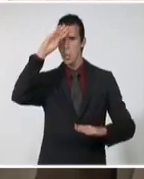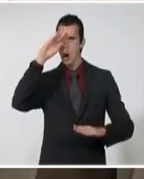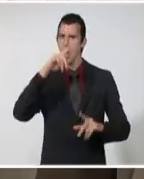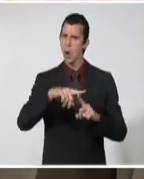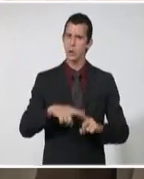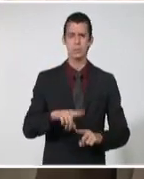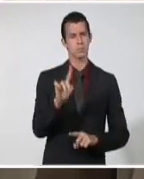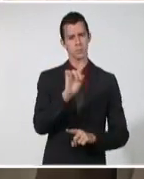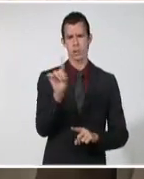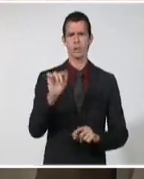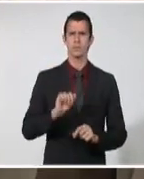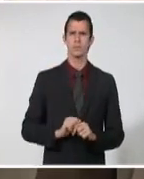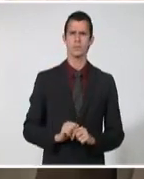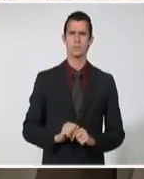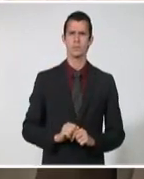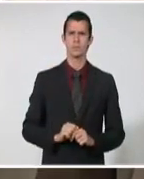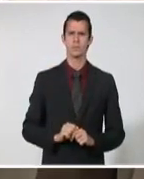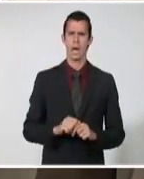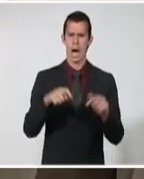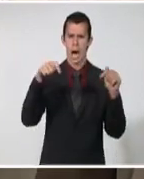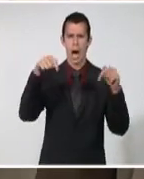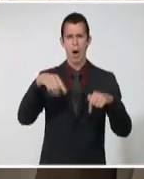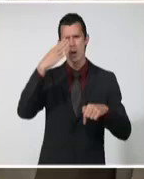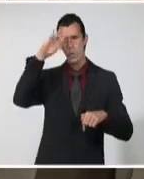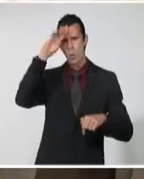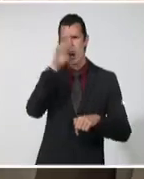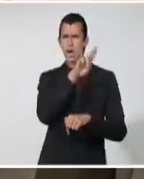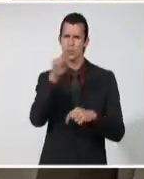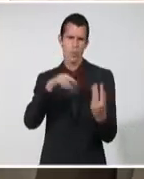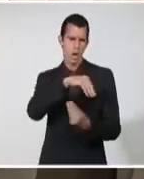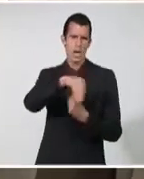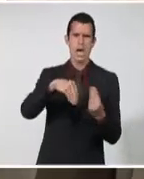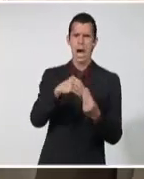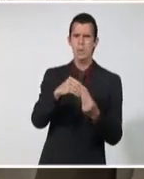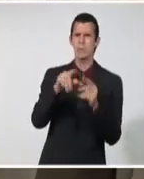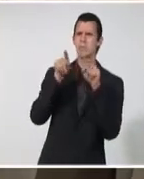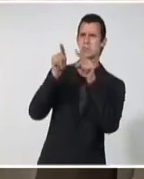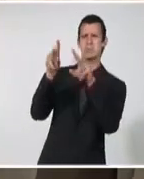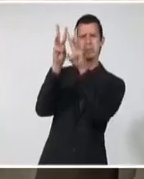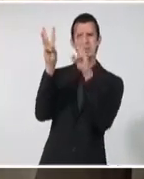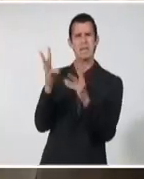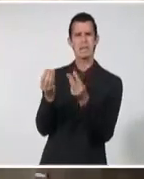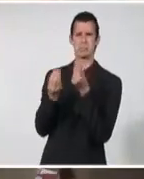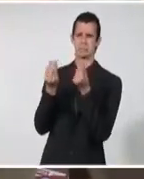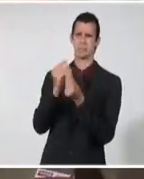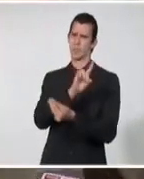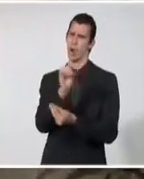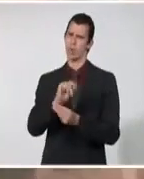Aquí la revolución no está en las redes sociales, está en la calle y está en el corazón del pueblo de Cuba.